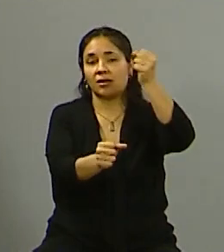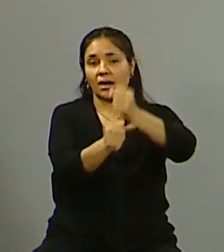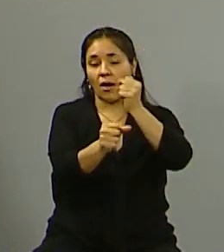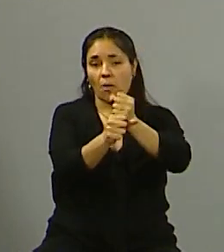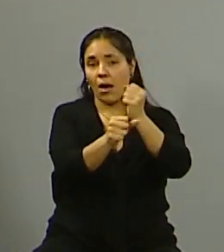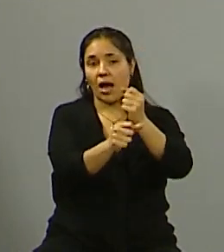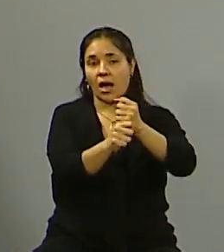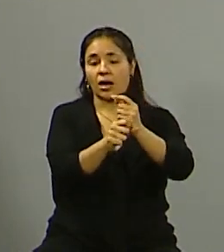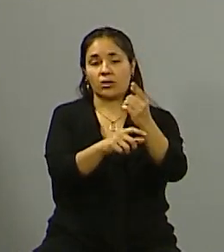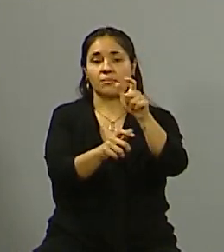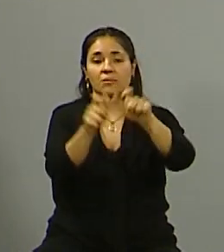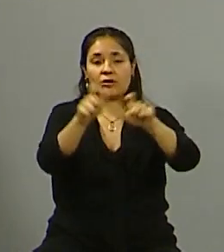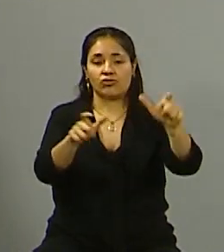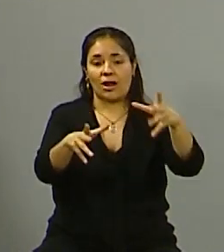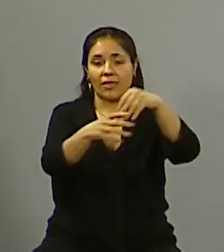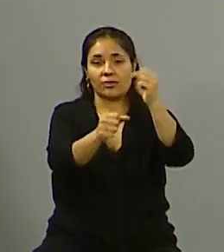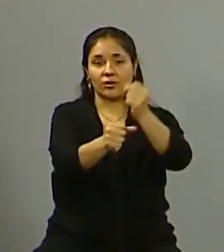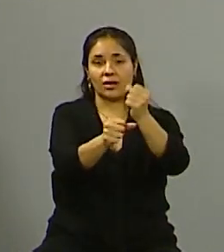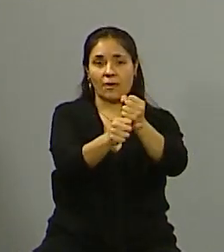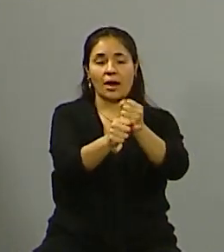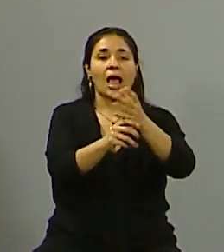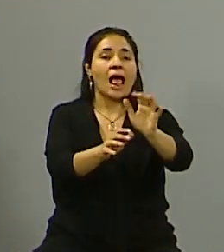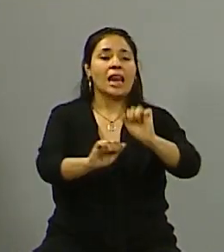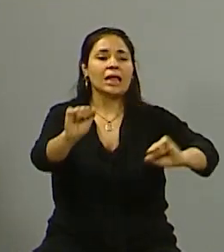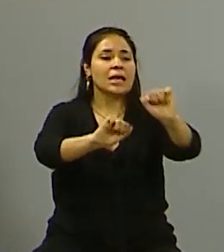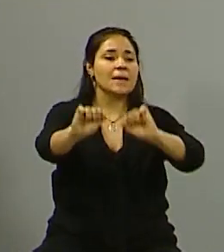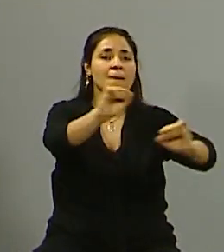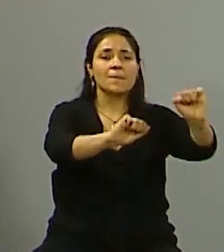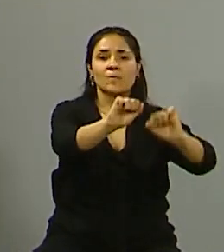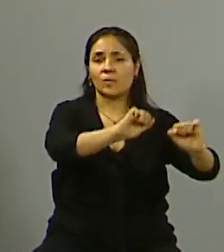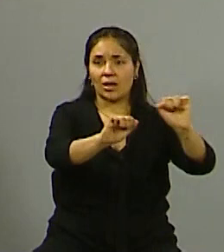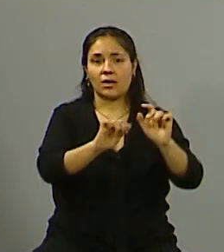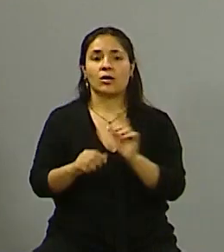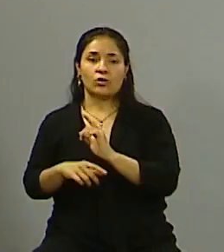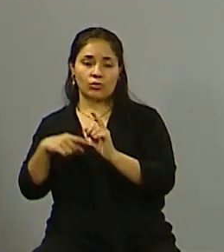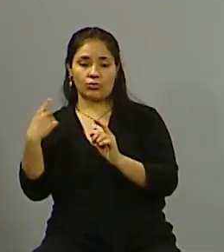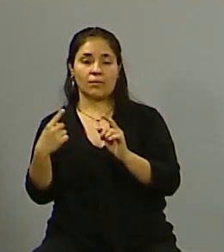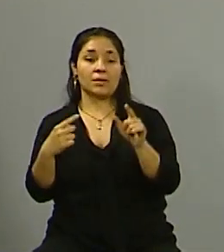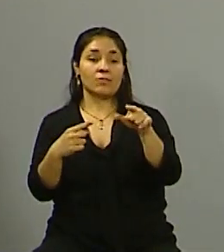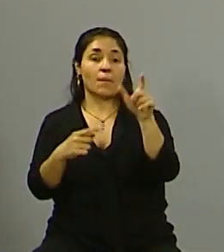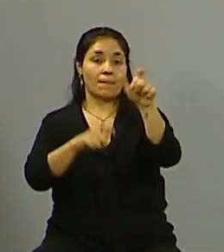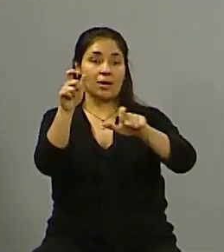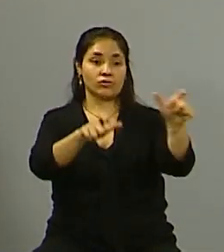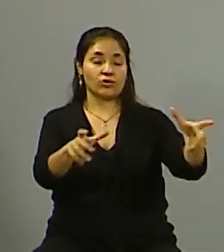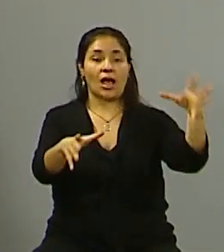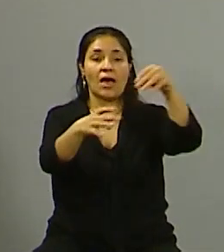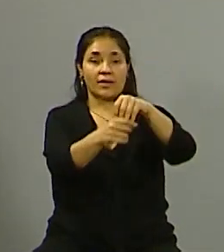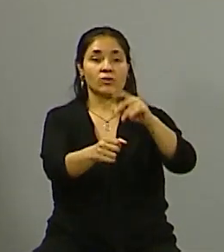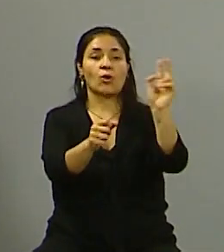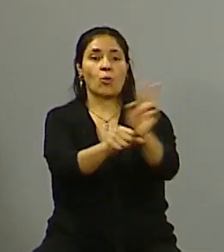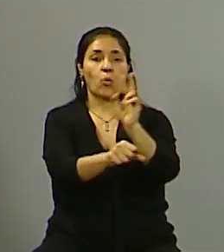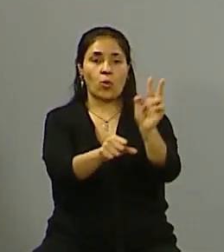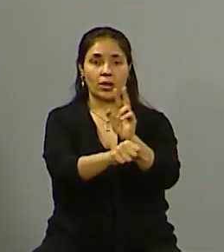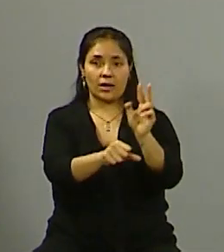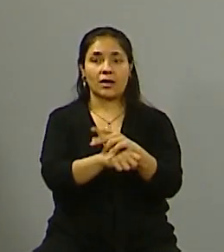limpia el barrio de La Gloria, que trabaja con nosotros. Entonces, nosotros cooperativizamos a toda esa gente, hacemos que gente del barrio cuide el propio barrio y que